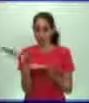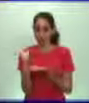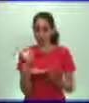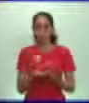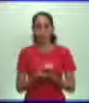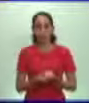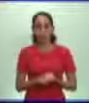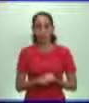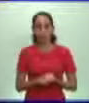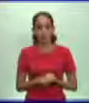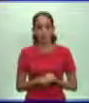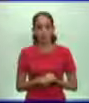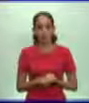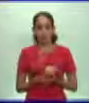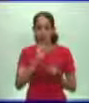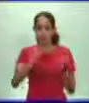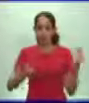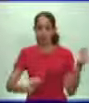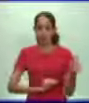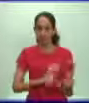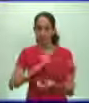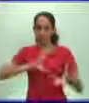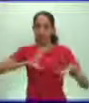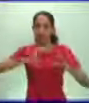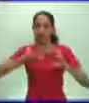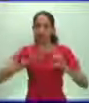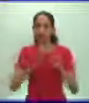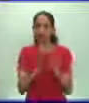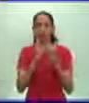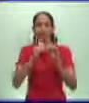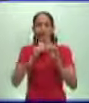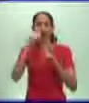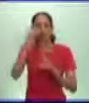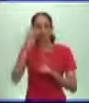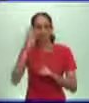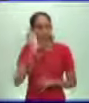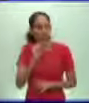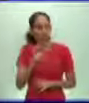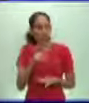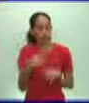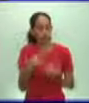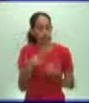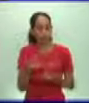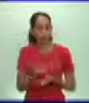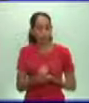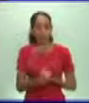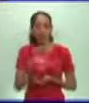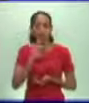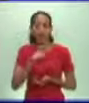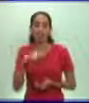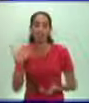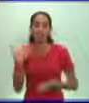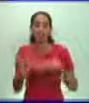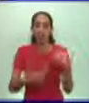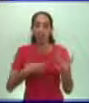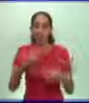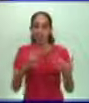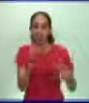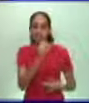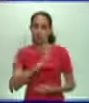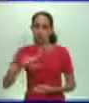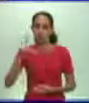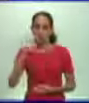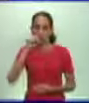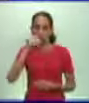la concepción del mundo defendida por la Iglesia hasta ese momento. Por tanto, van a comenzar a darse conflictos sociales en contra de ese